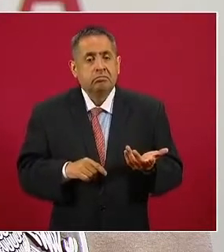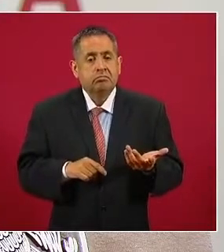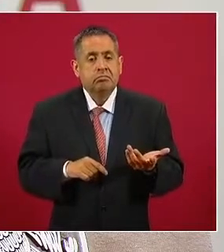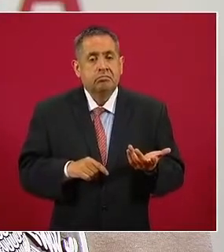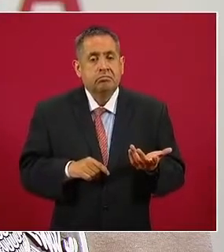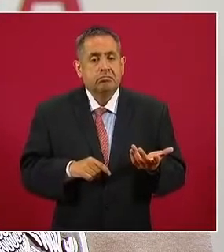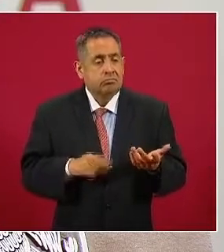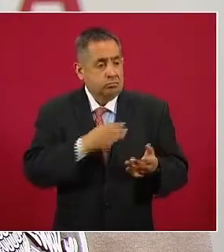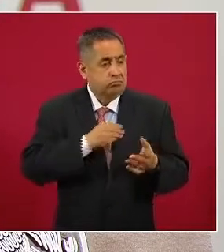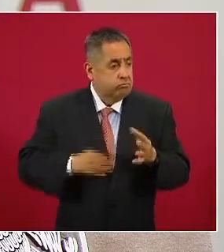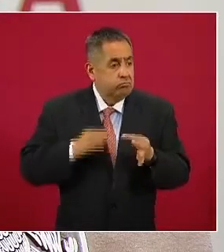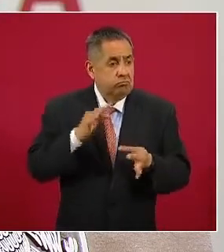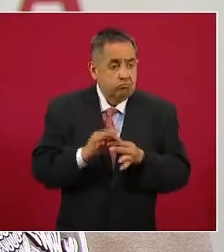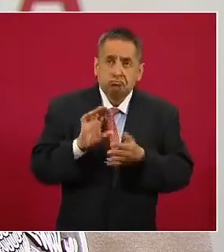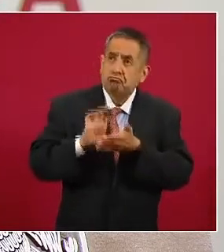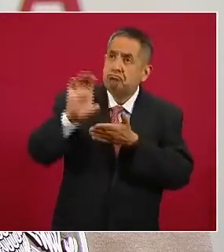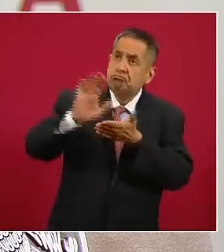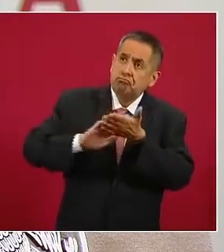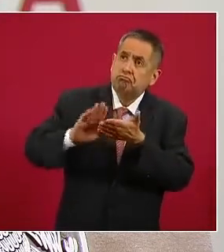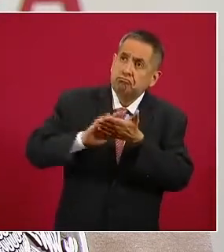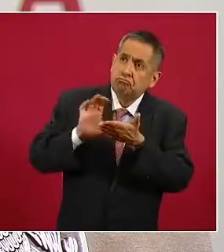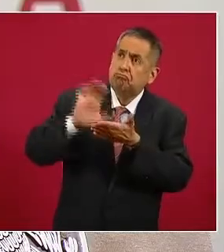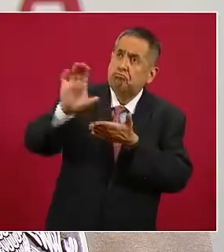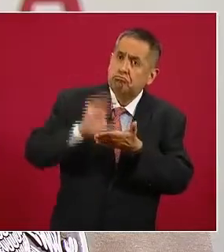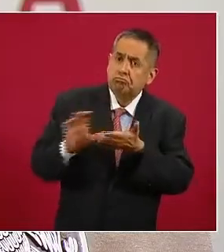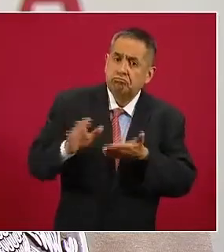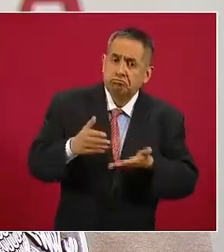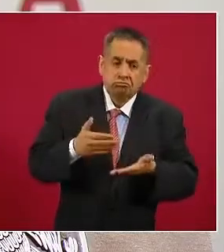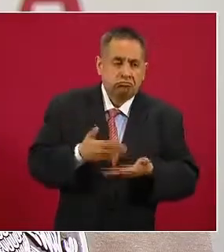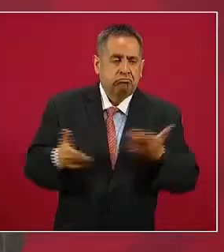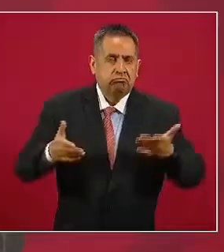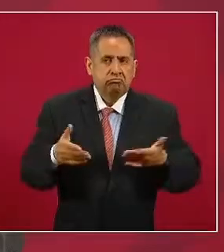cumplido ¿por qué ahora no?